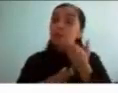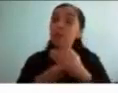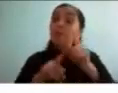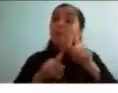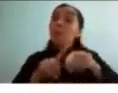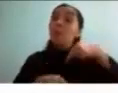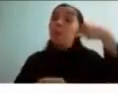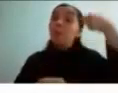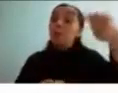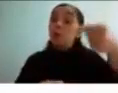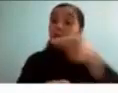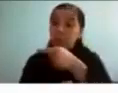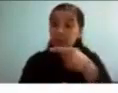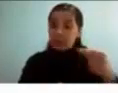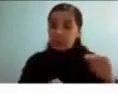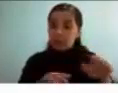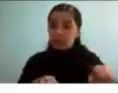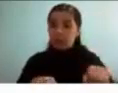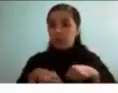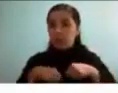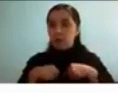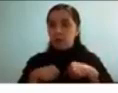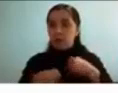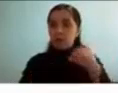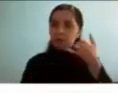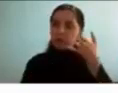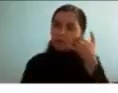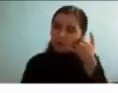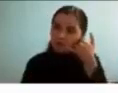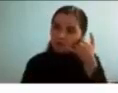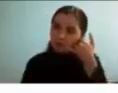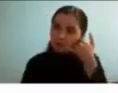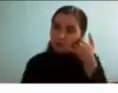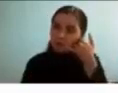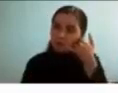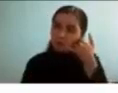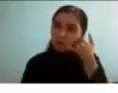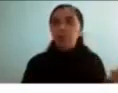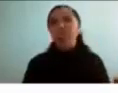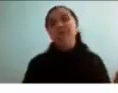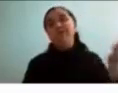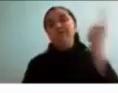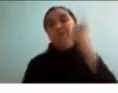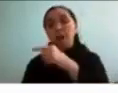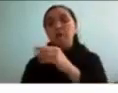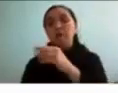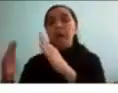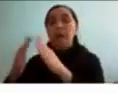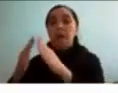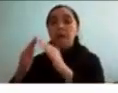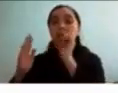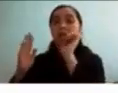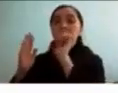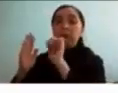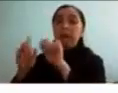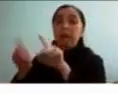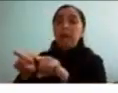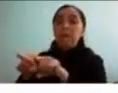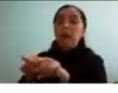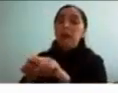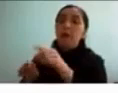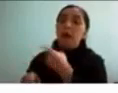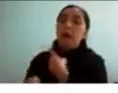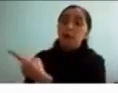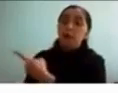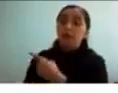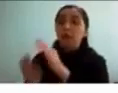fecha cuento corto tuve que volverme derrotada a la casa con mis hermanos y pedirle a mi hermana si podía dormir con ella porque evidentemente